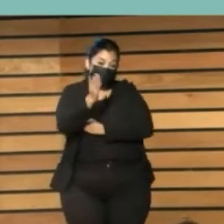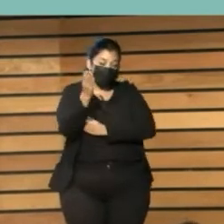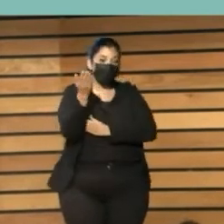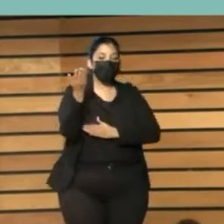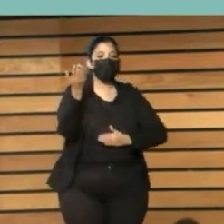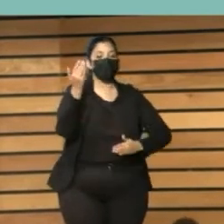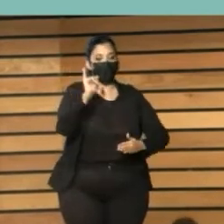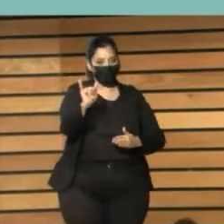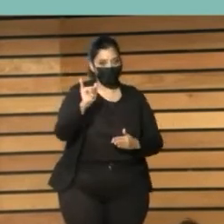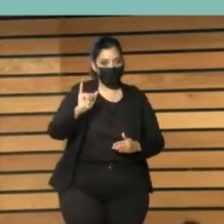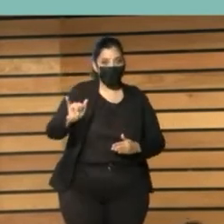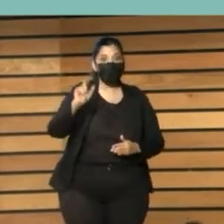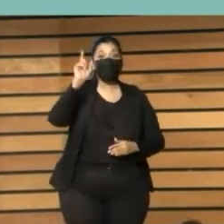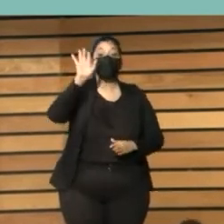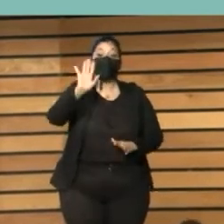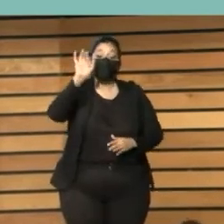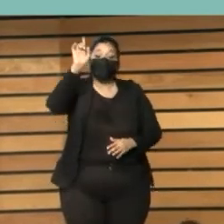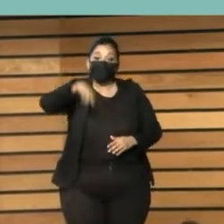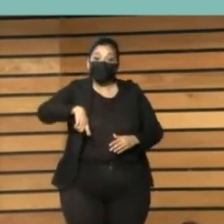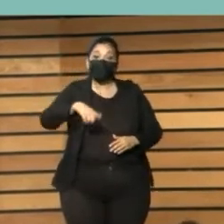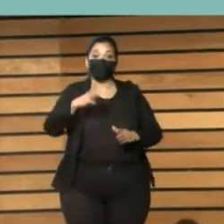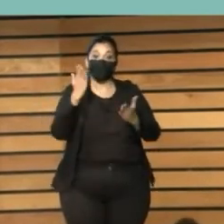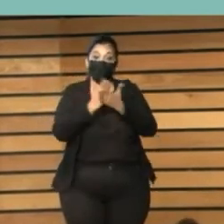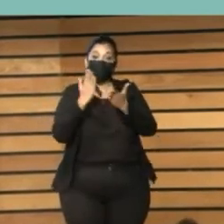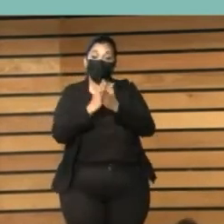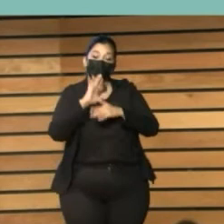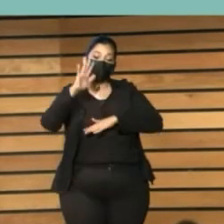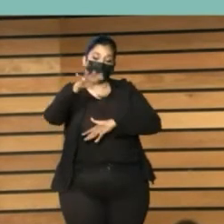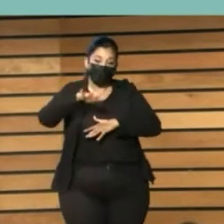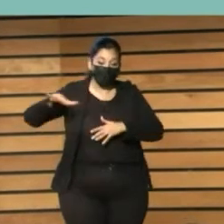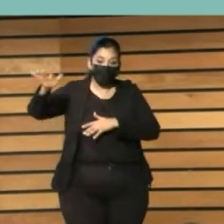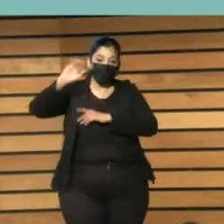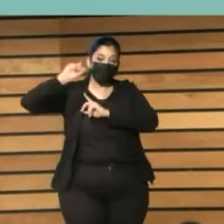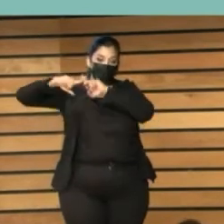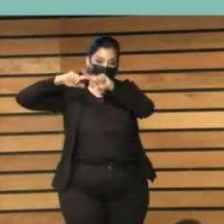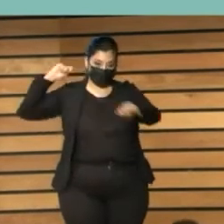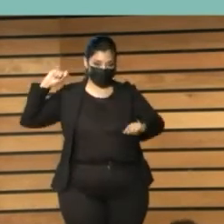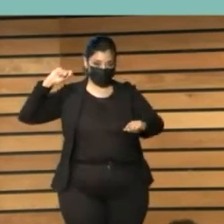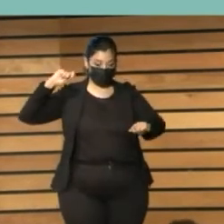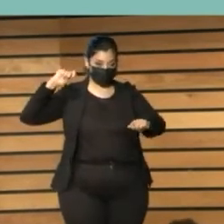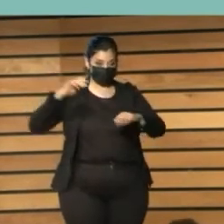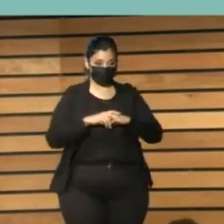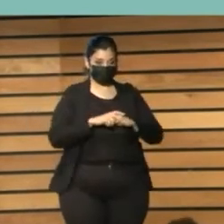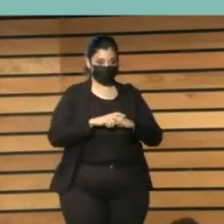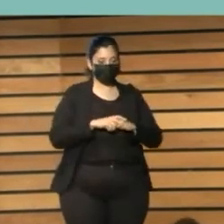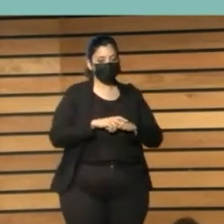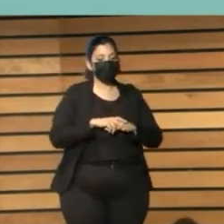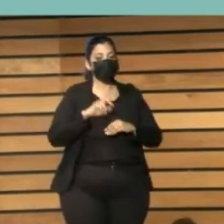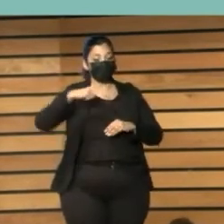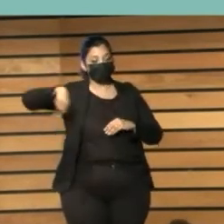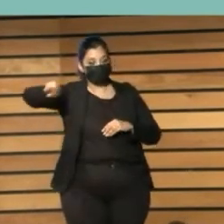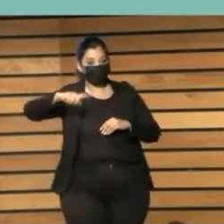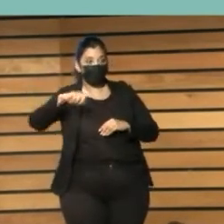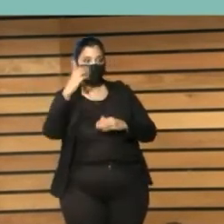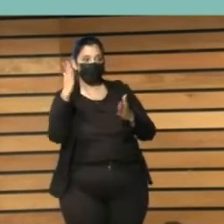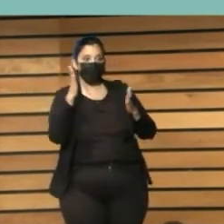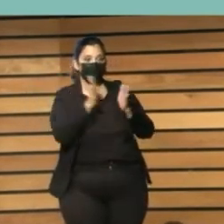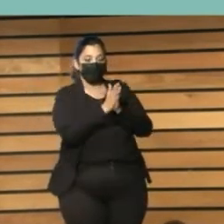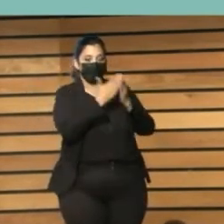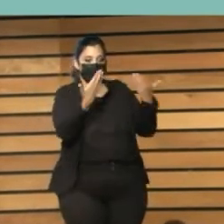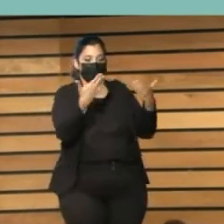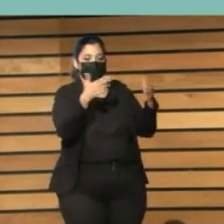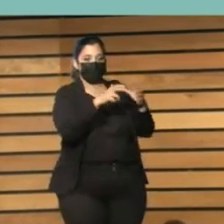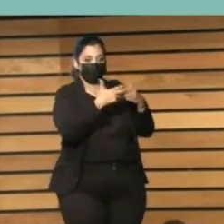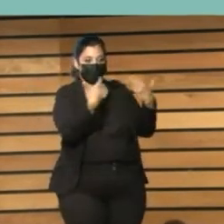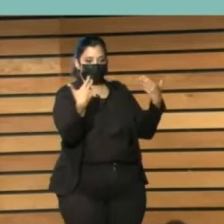% estudiantes de la Universidad de Zaragoza. Dos de ellos tutorizan y dinamizan el club de lectura, y lo que se